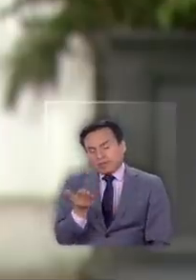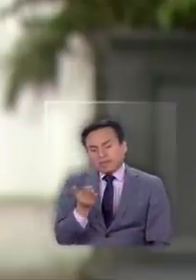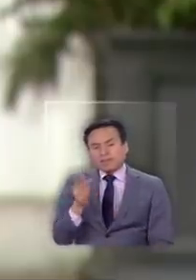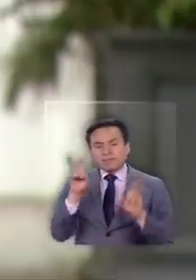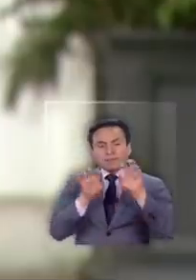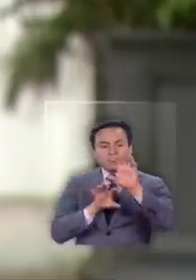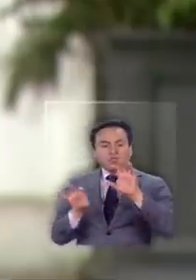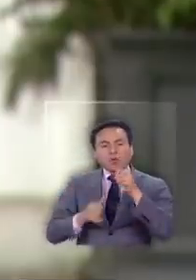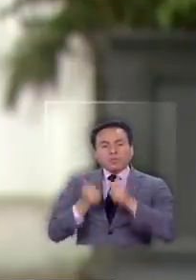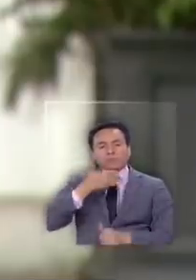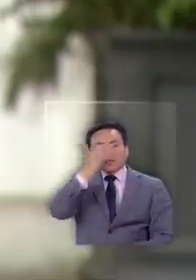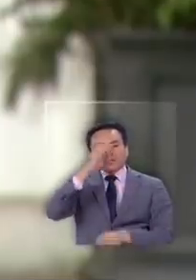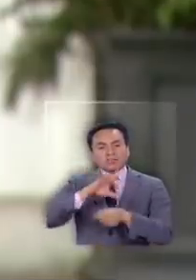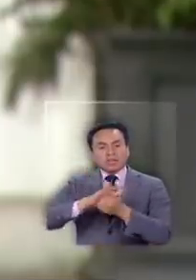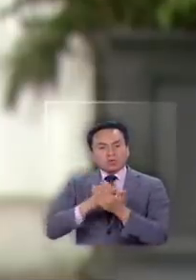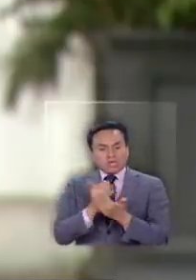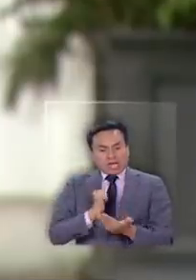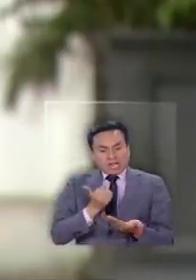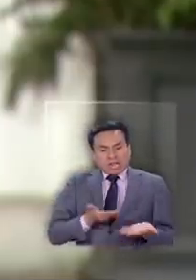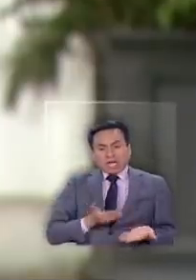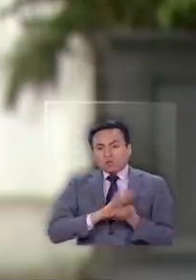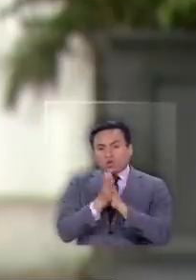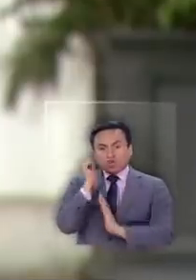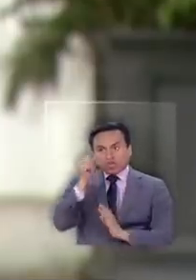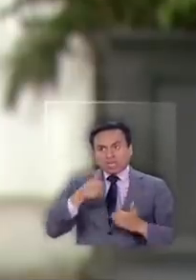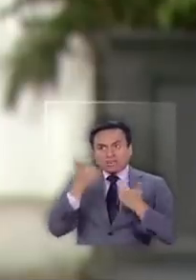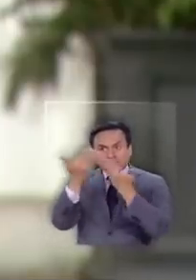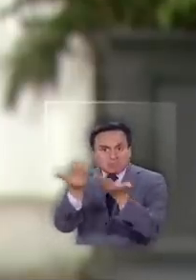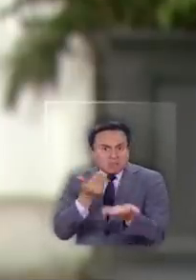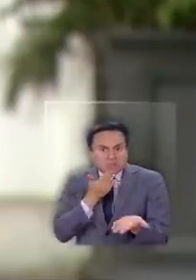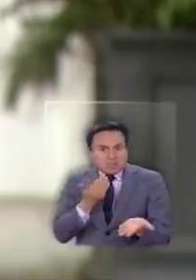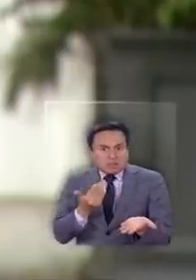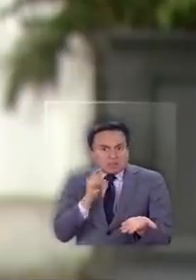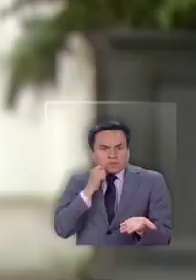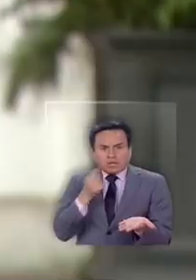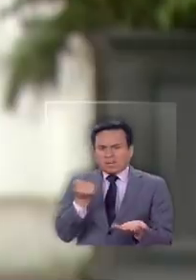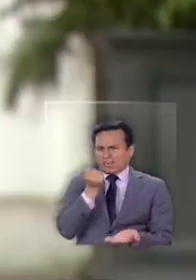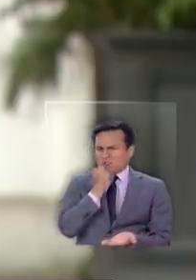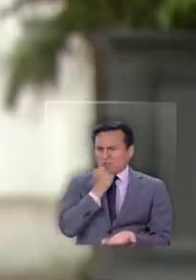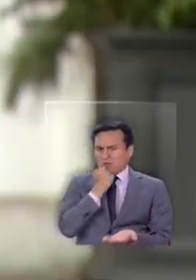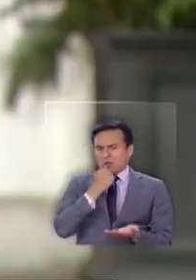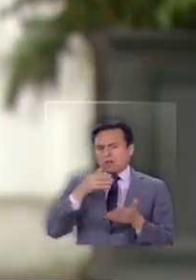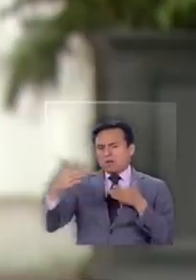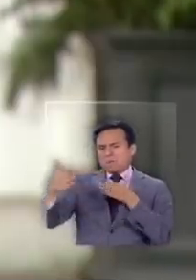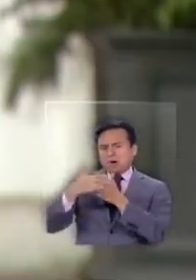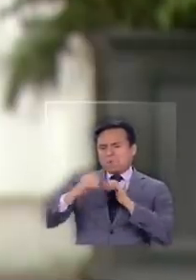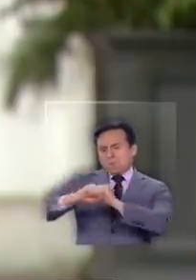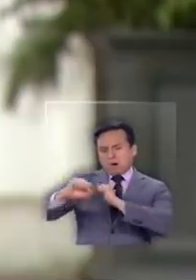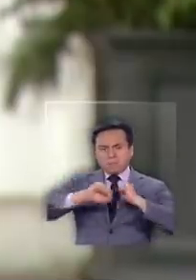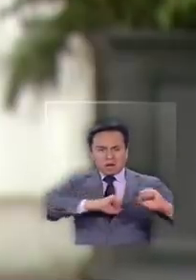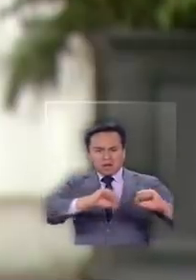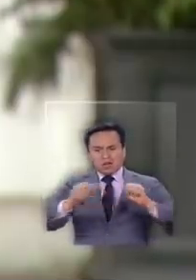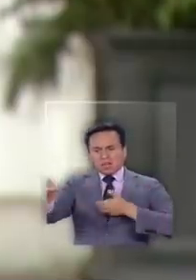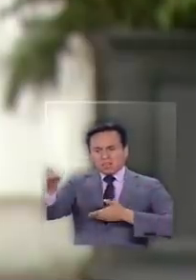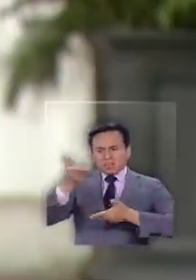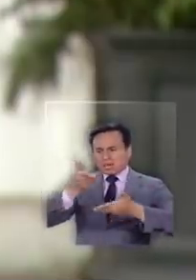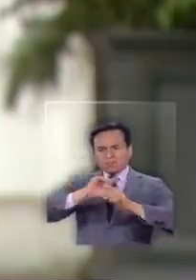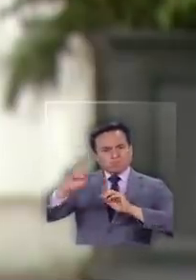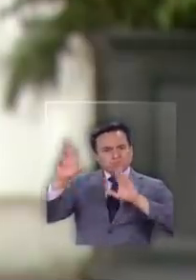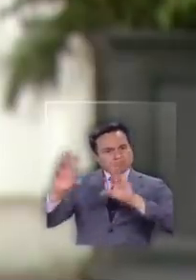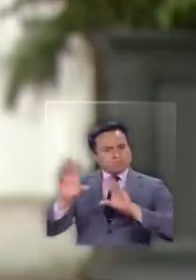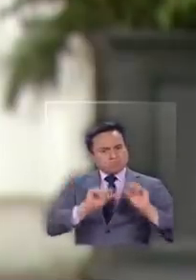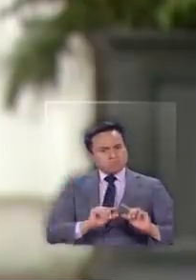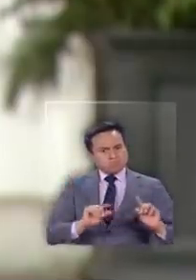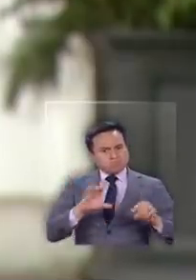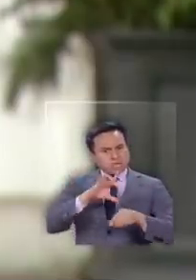productos y profesionales de la salud de Canadá todos los días. Así que sería un error hacer bloqueos o reducir el intercambio de suministros